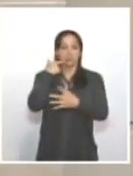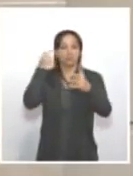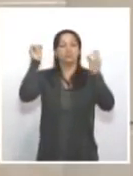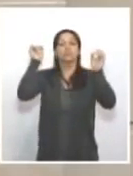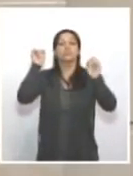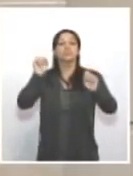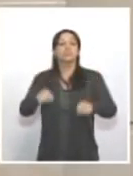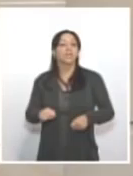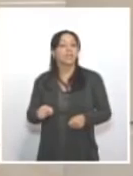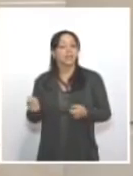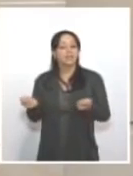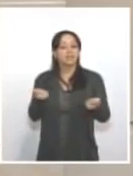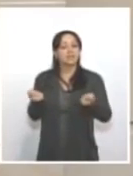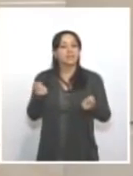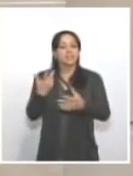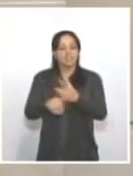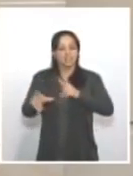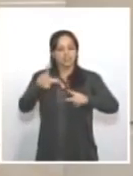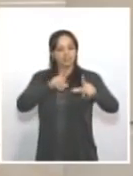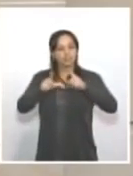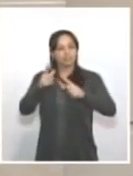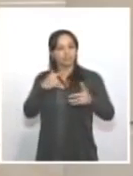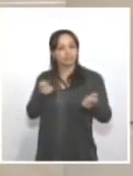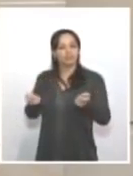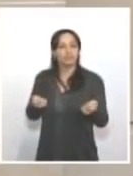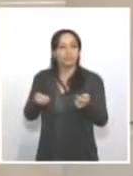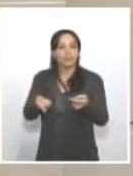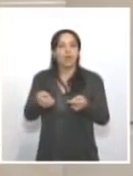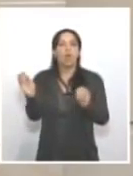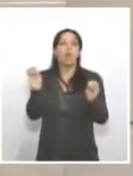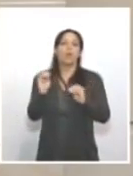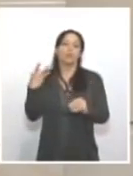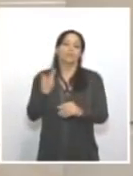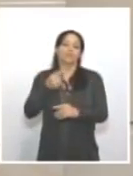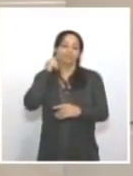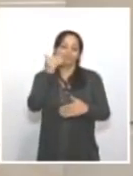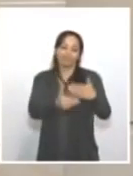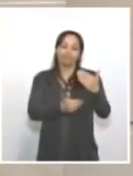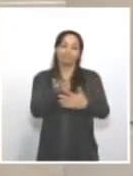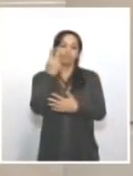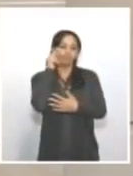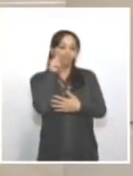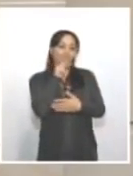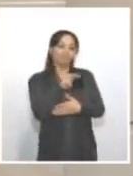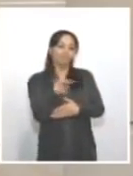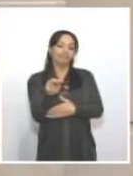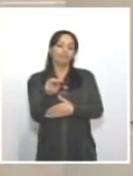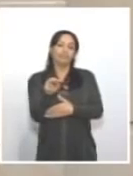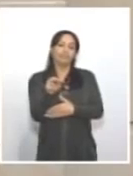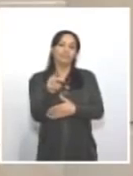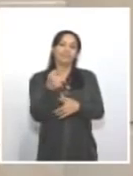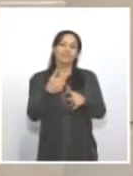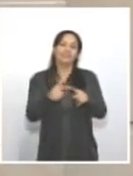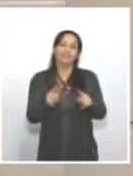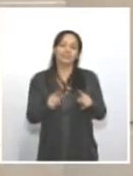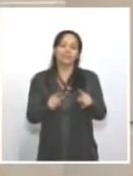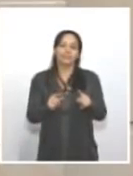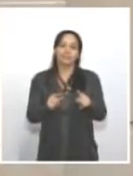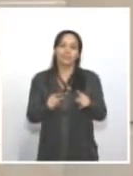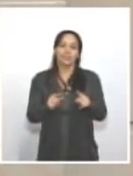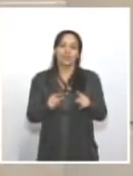de dar esta lucha o vamos a ver que la escalera, la